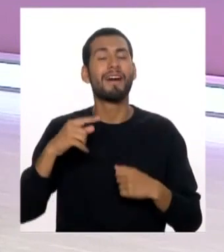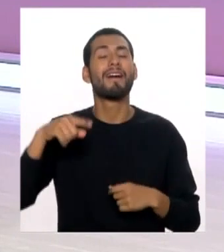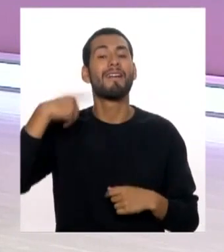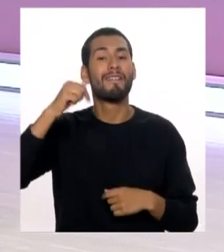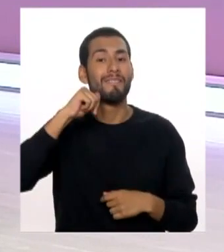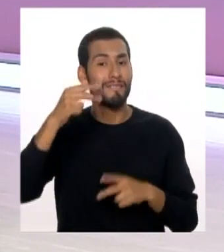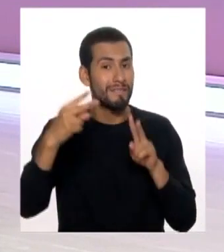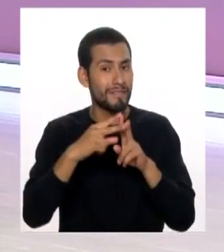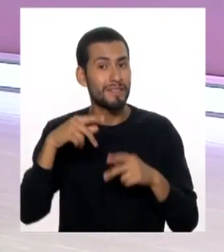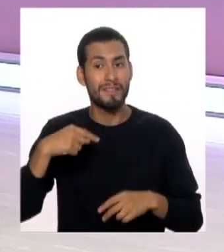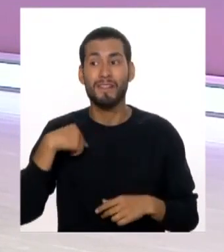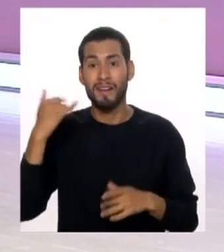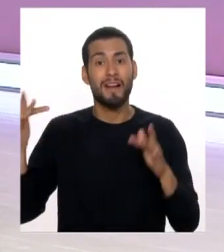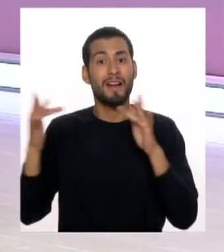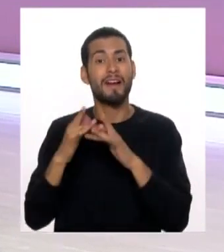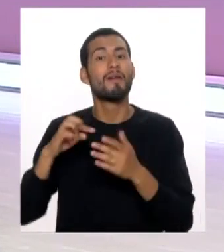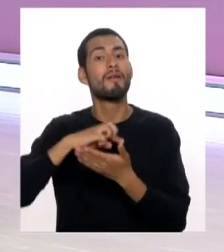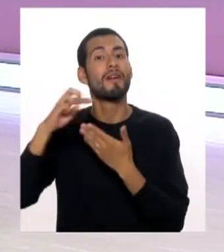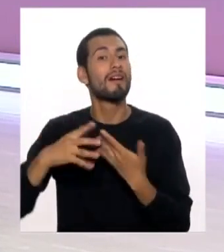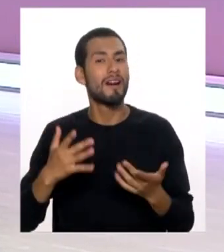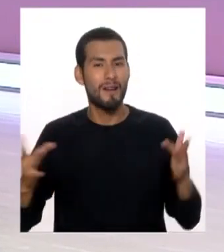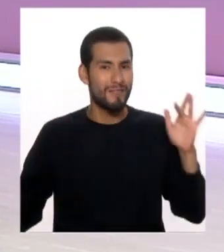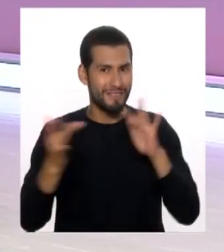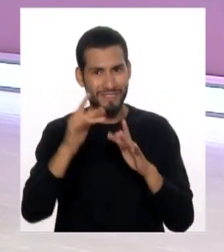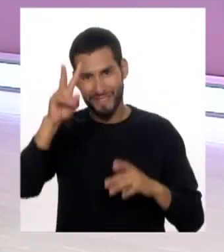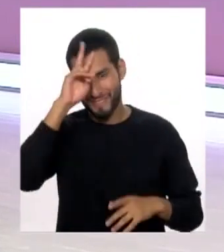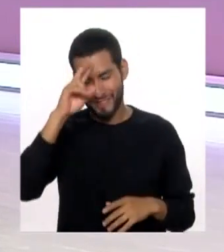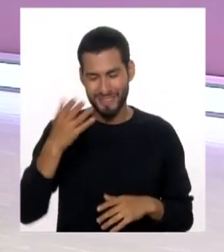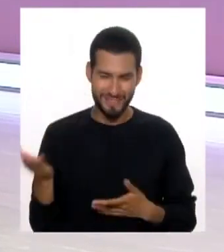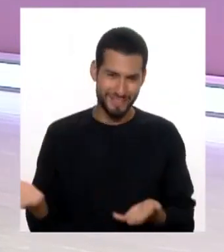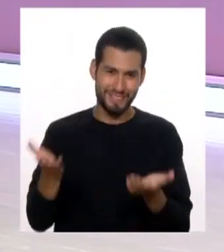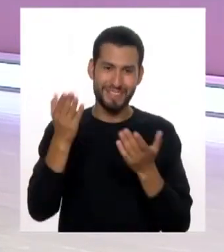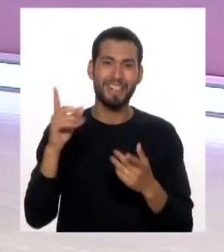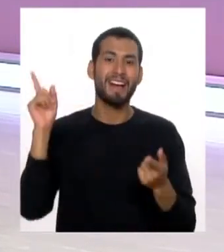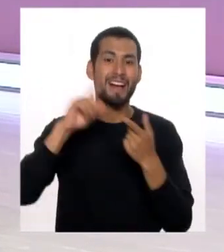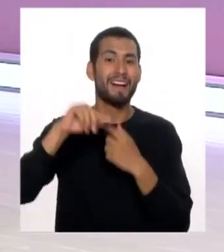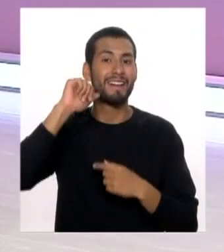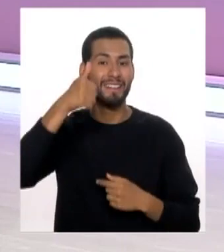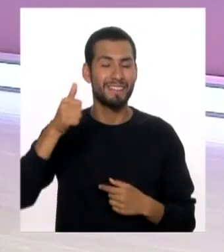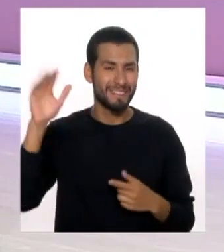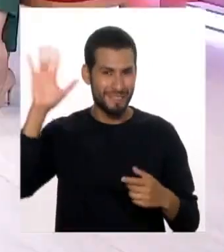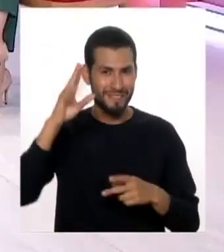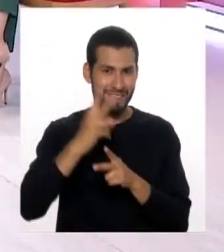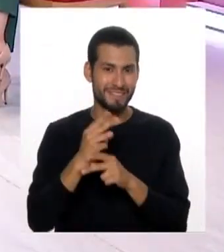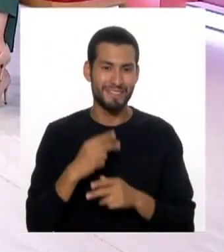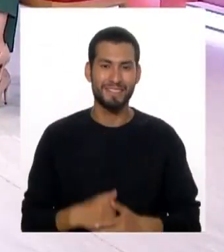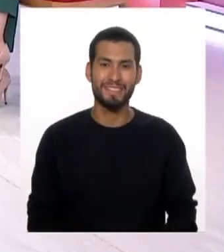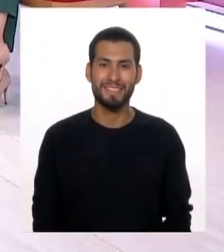el día de mañana y ya conectamos con... Conecta Perú. Con Conecta Perú. Hasta mañana. Cuídense.